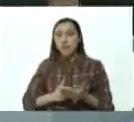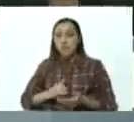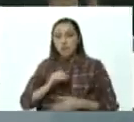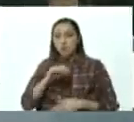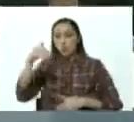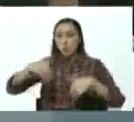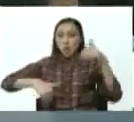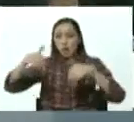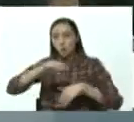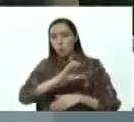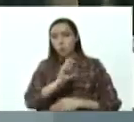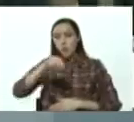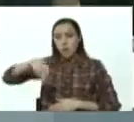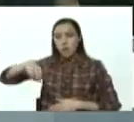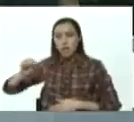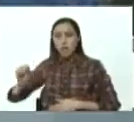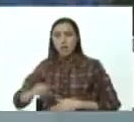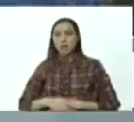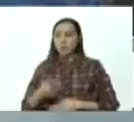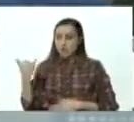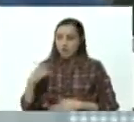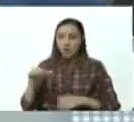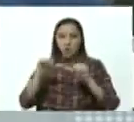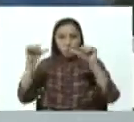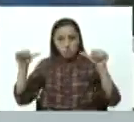saben tenemos un sistema automatizado de votación